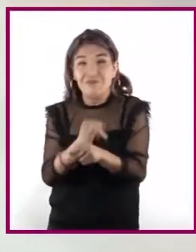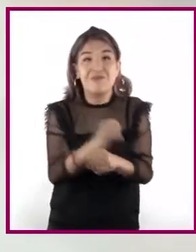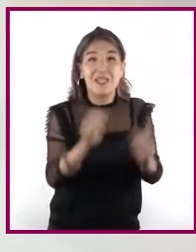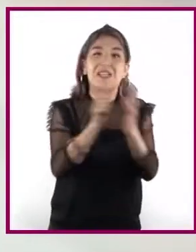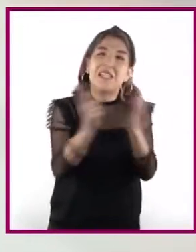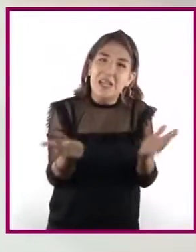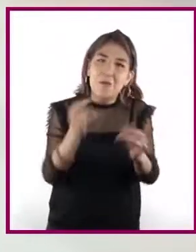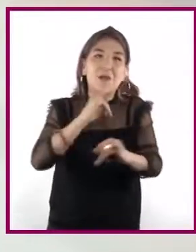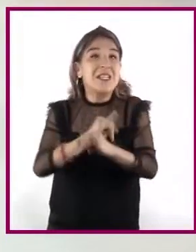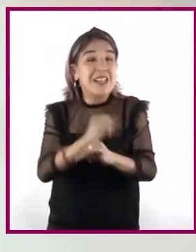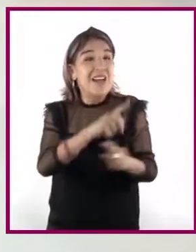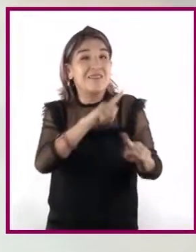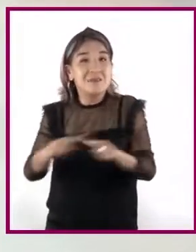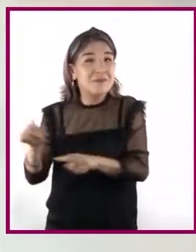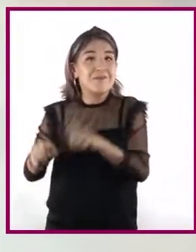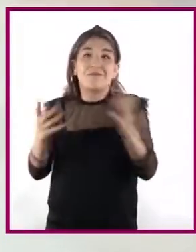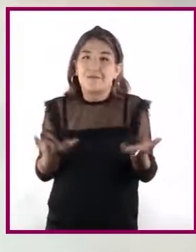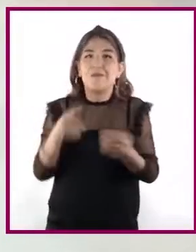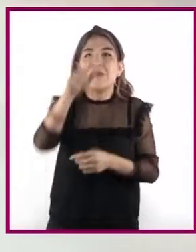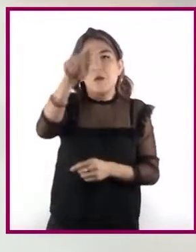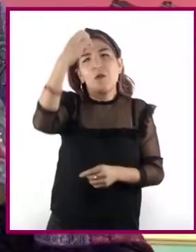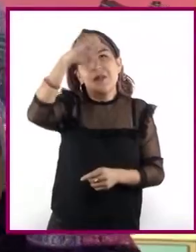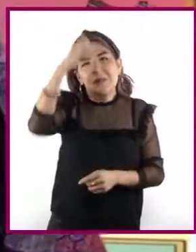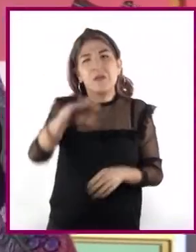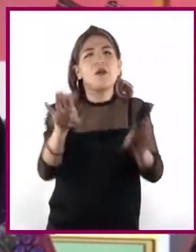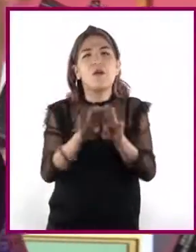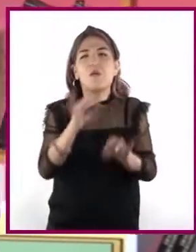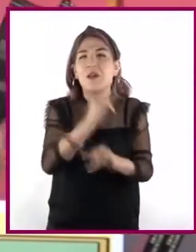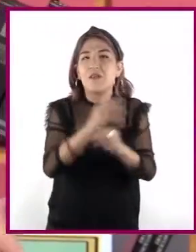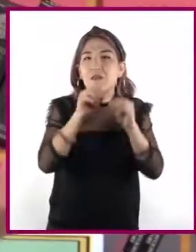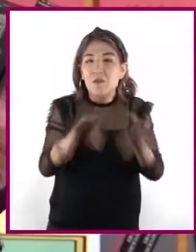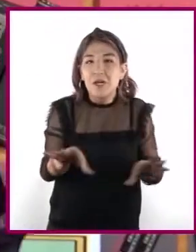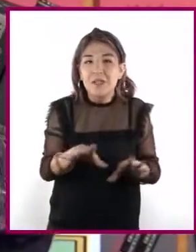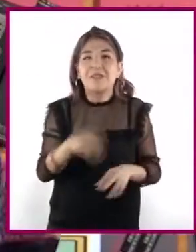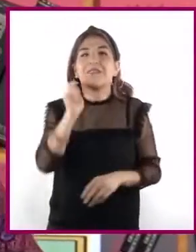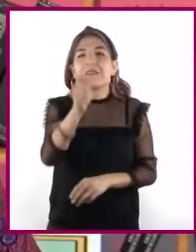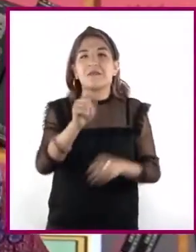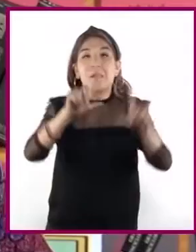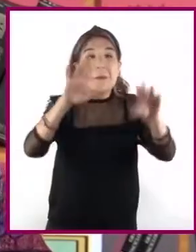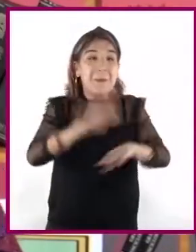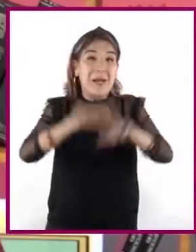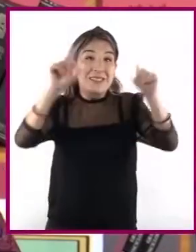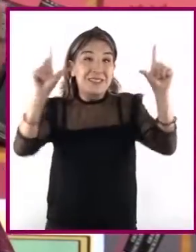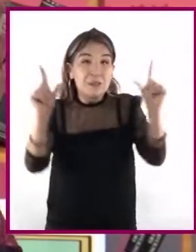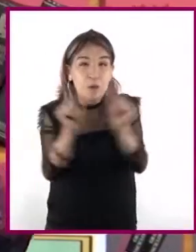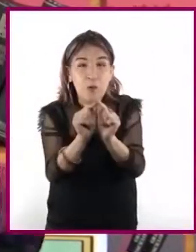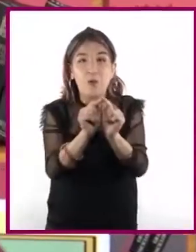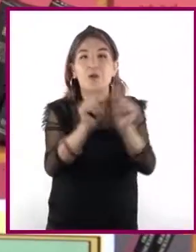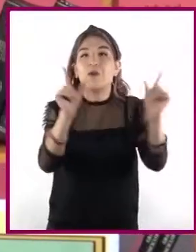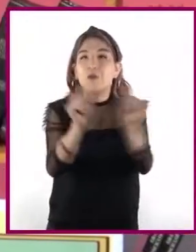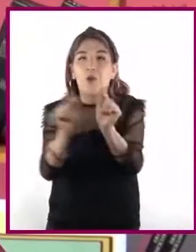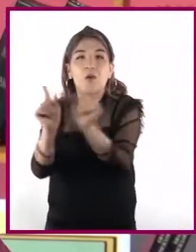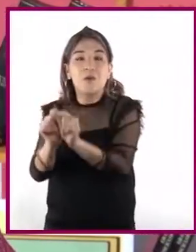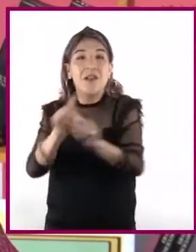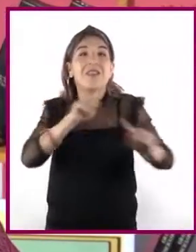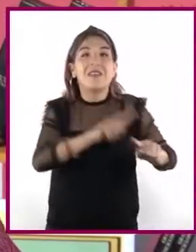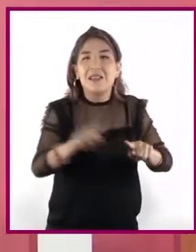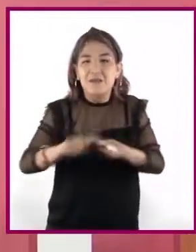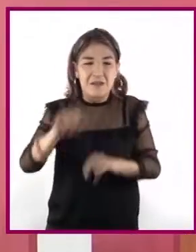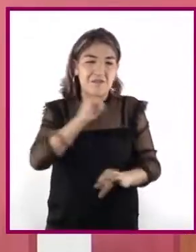¿Cuál es su experiencia al registrar la información de manera sintetizada de diversas fuentes?